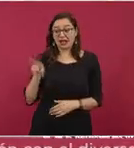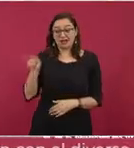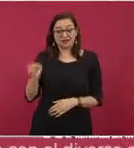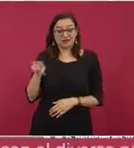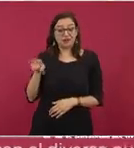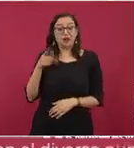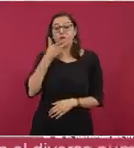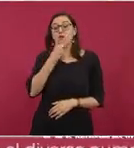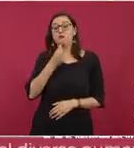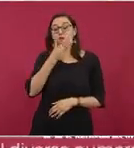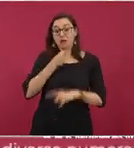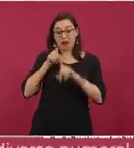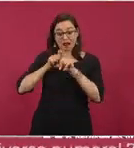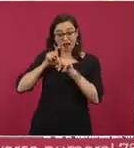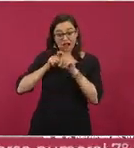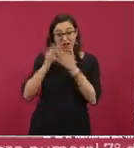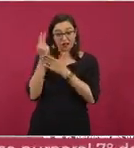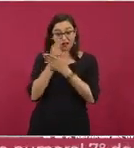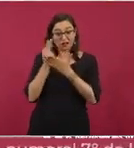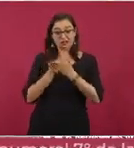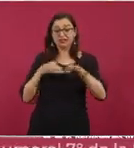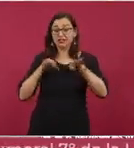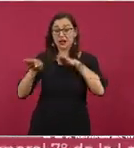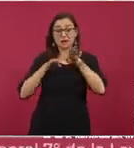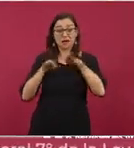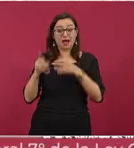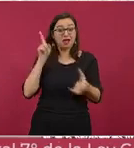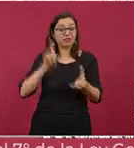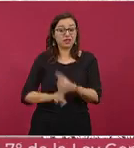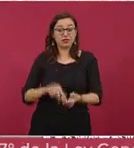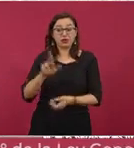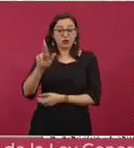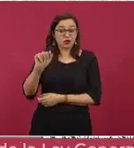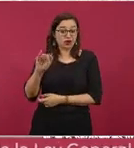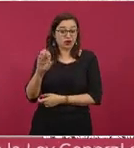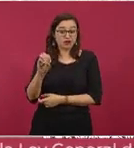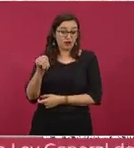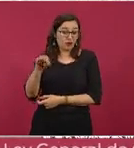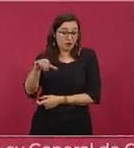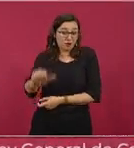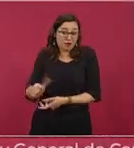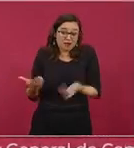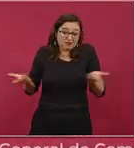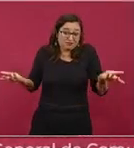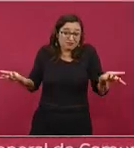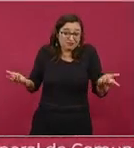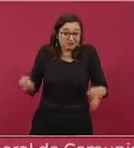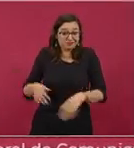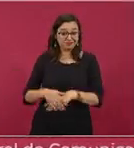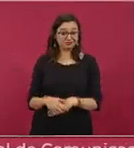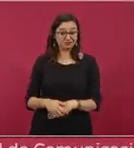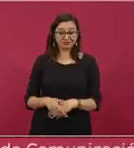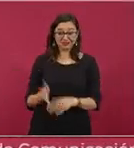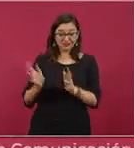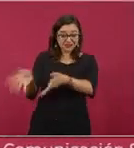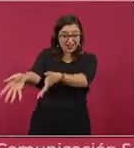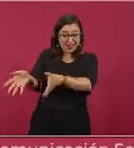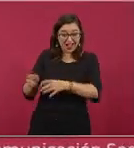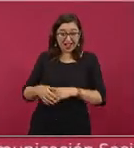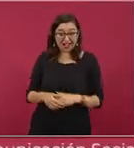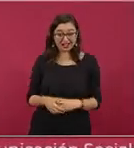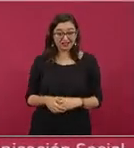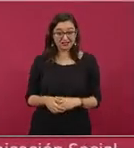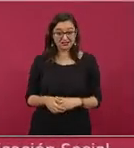o sea ya para qué no hay en